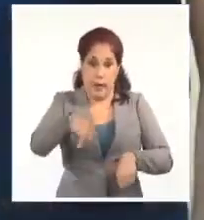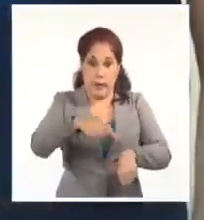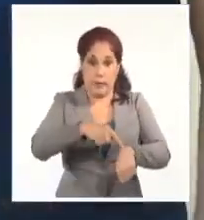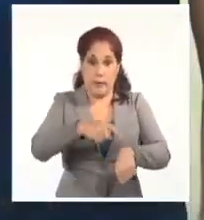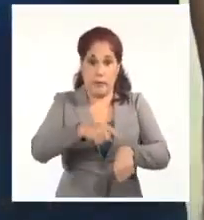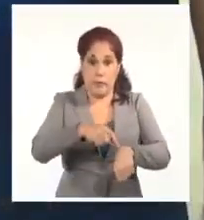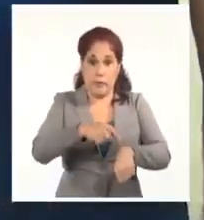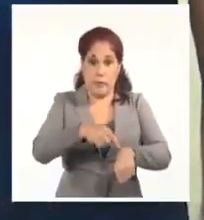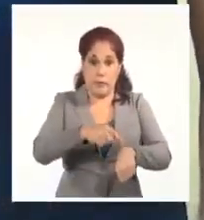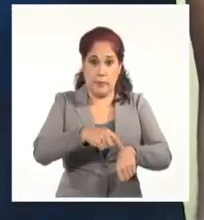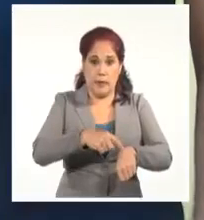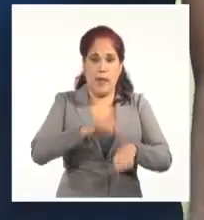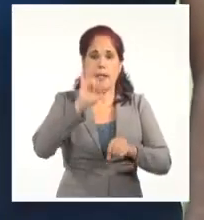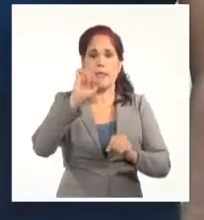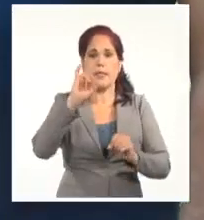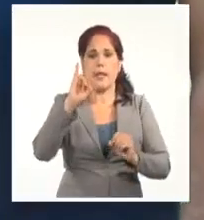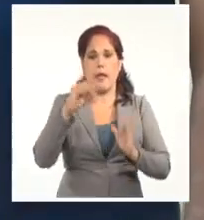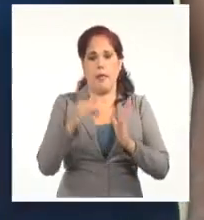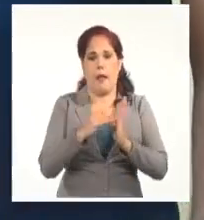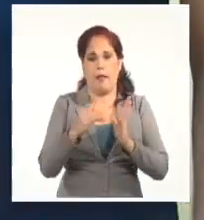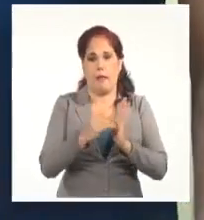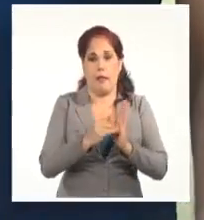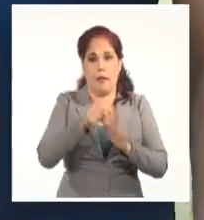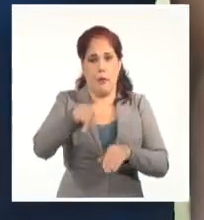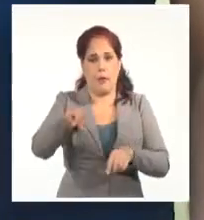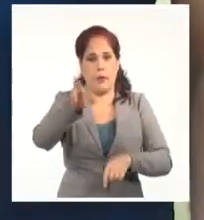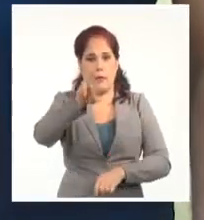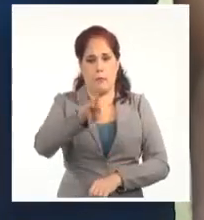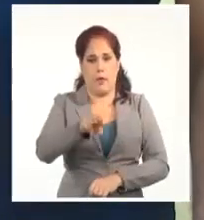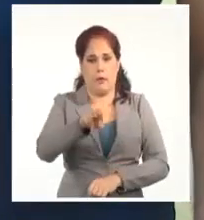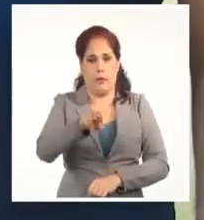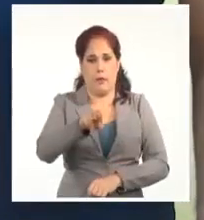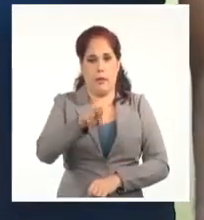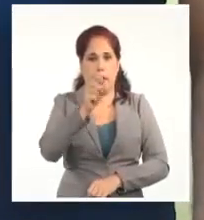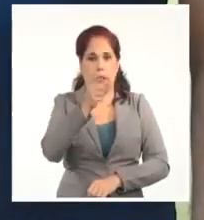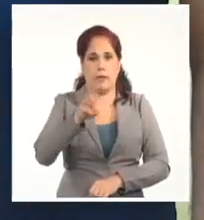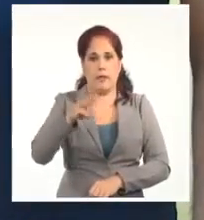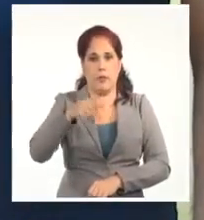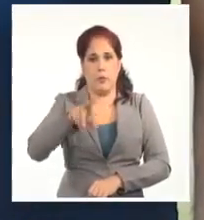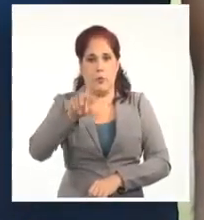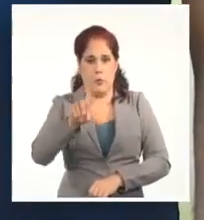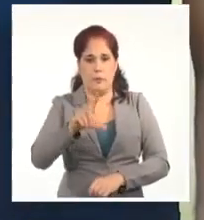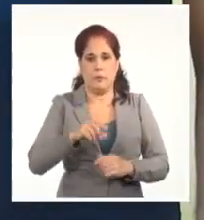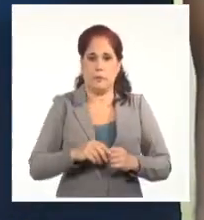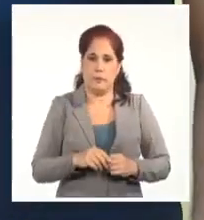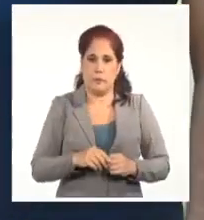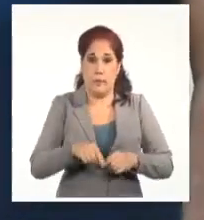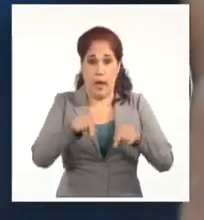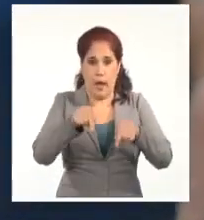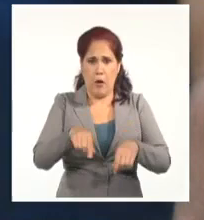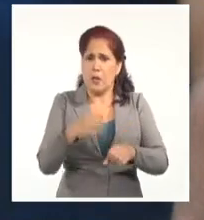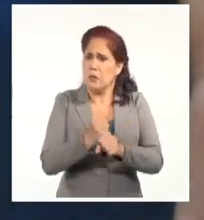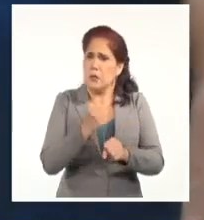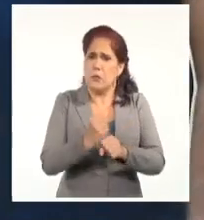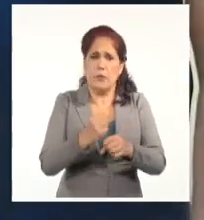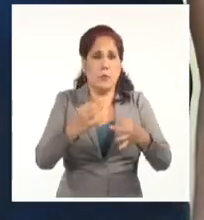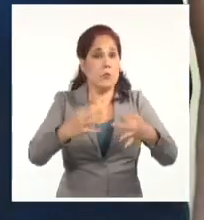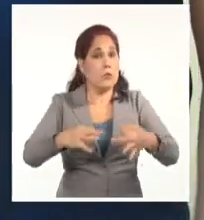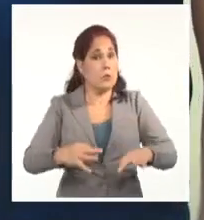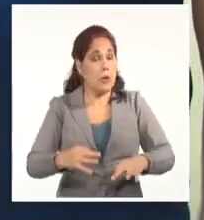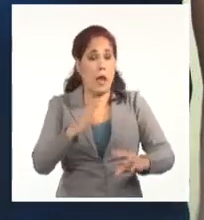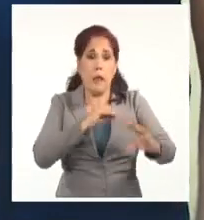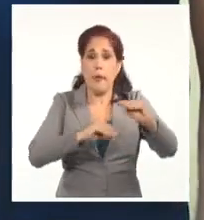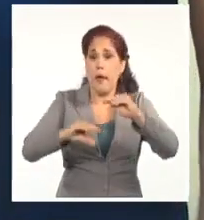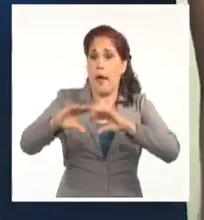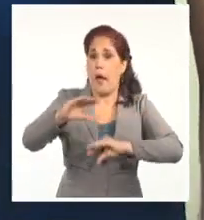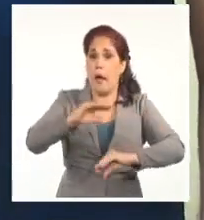son las 6 de la tarde de hoy martes 13 de julio. En plena faena de trabajo conversamos